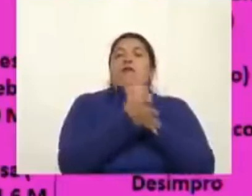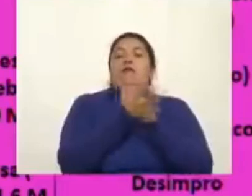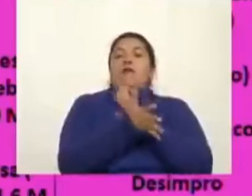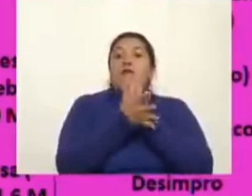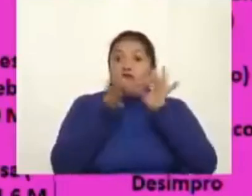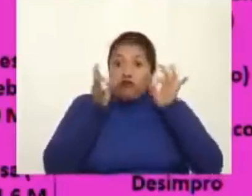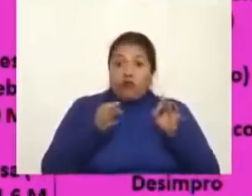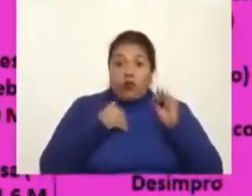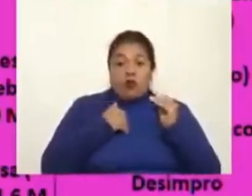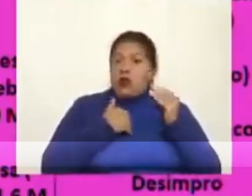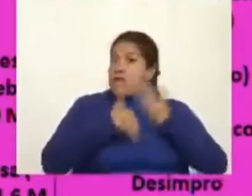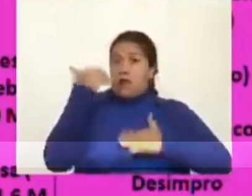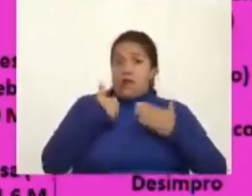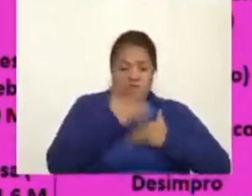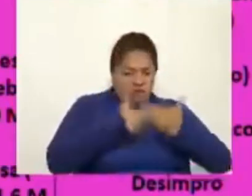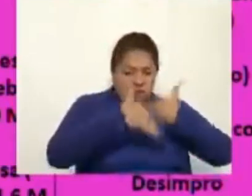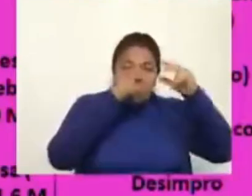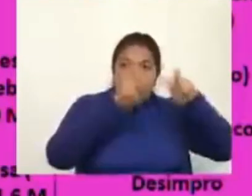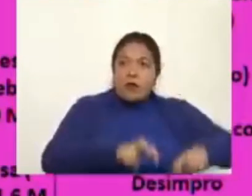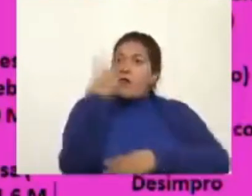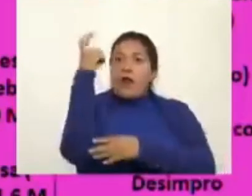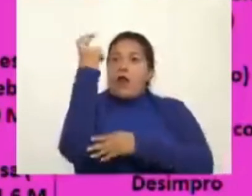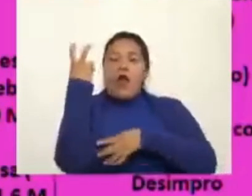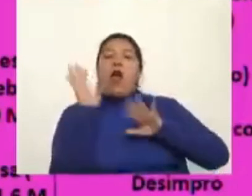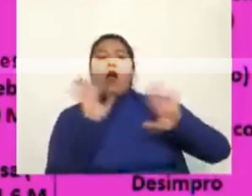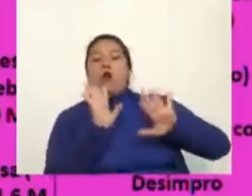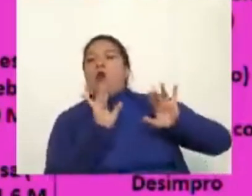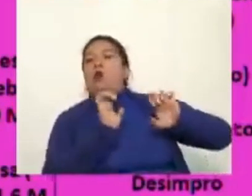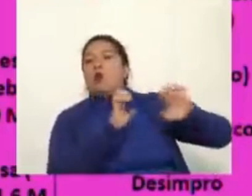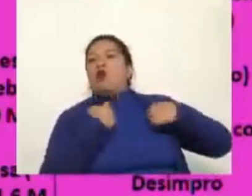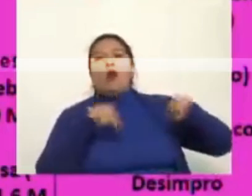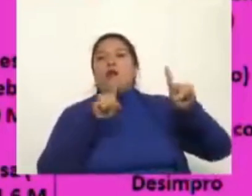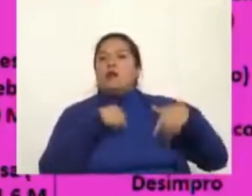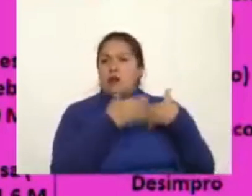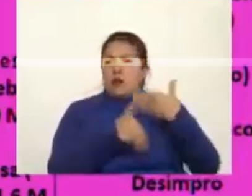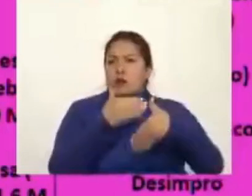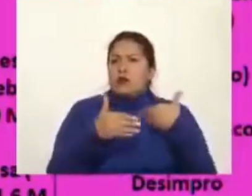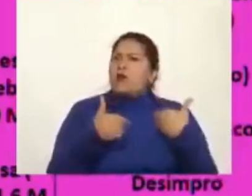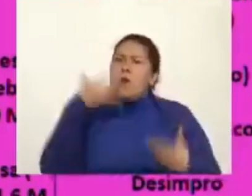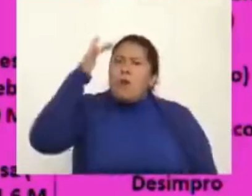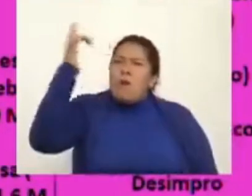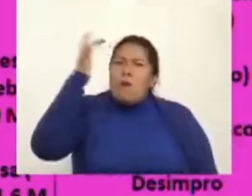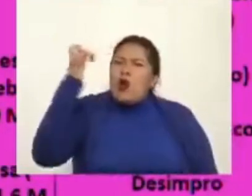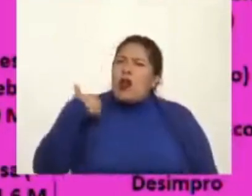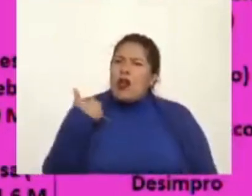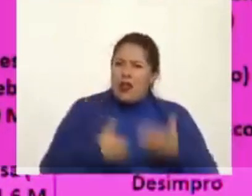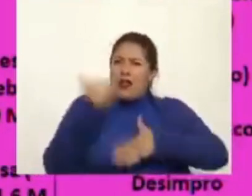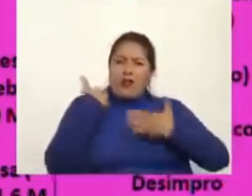Como procesos investigativos, la Fiscalía General de la Nación, y voy a intentar explicar por qué.